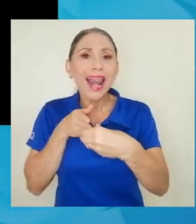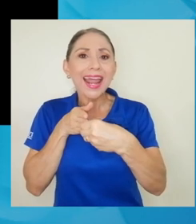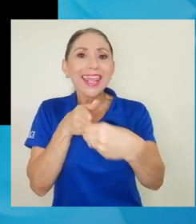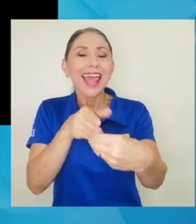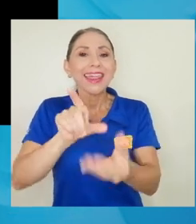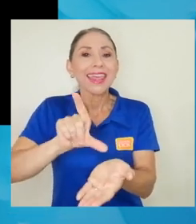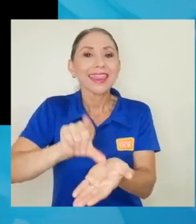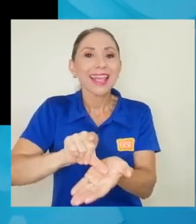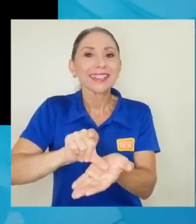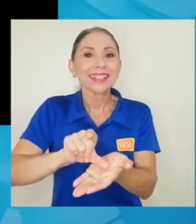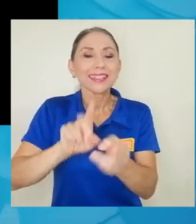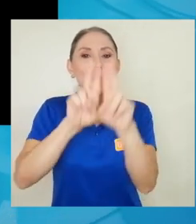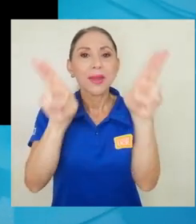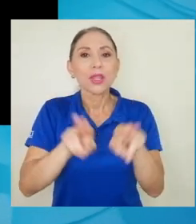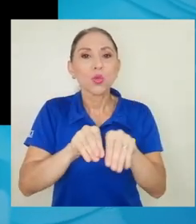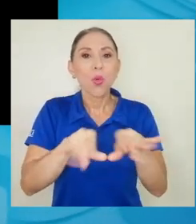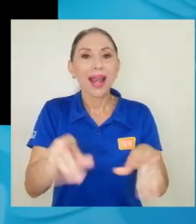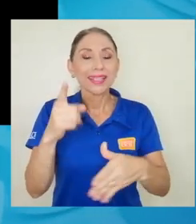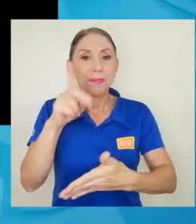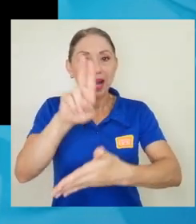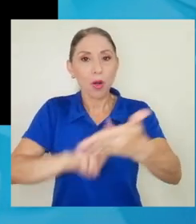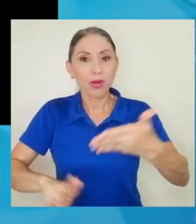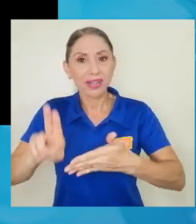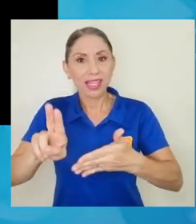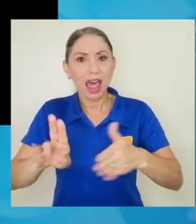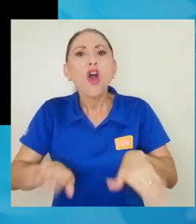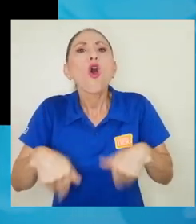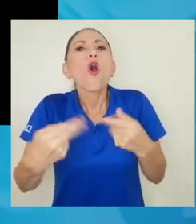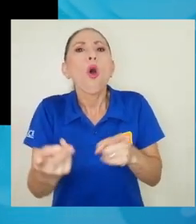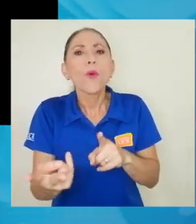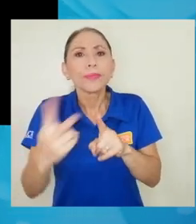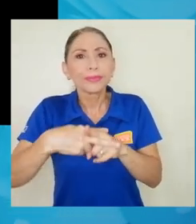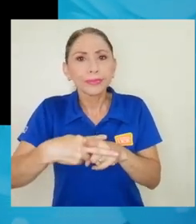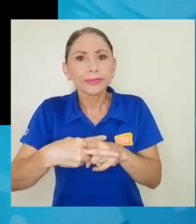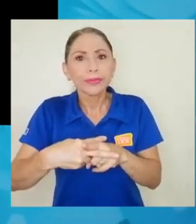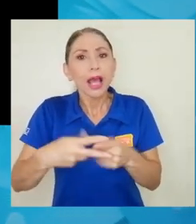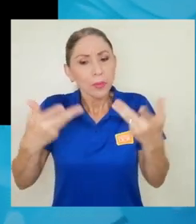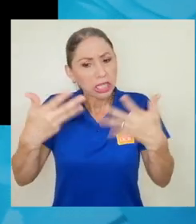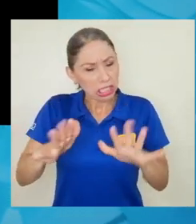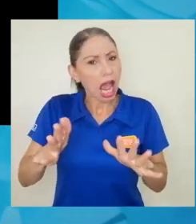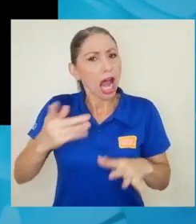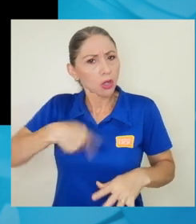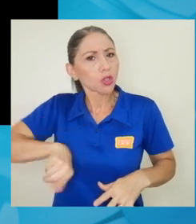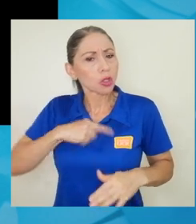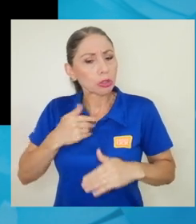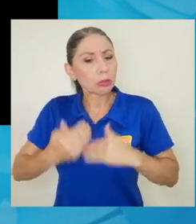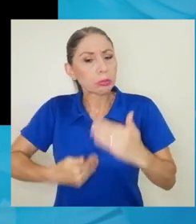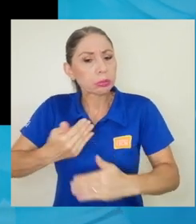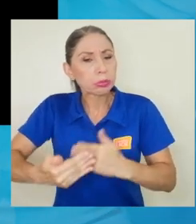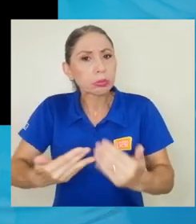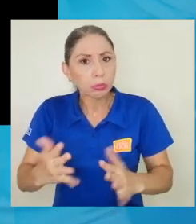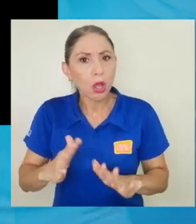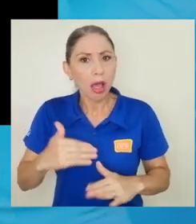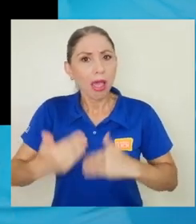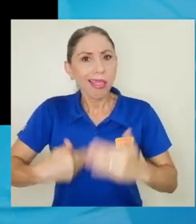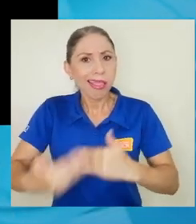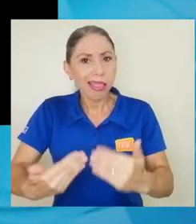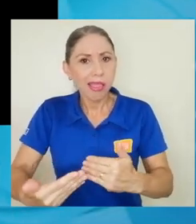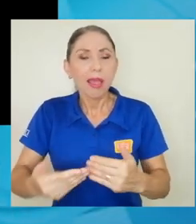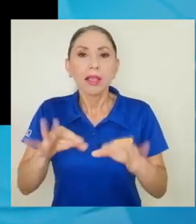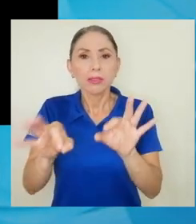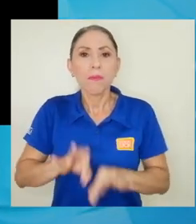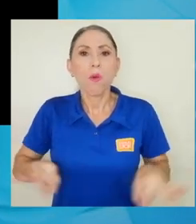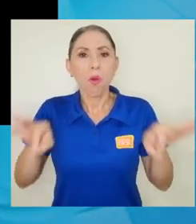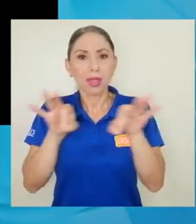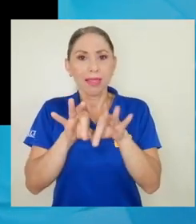de tesis virtuales para la universidad y cómo implementarla, porque ya veníamos con un proceso más adelante. Entonces, son detalles